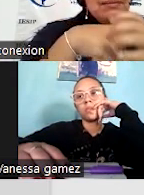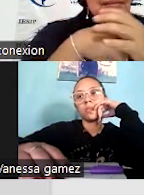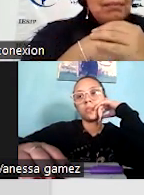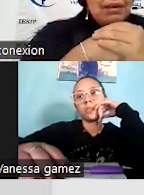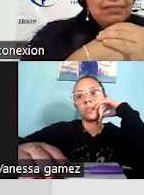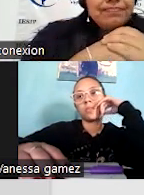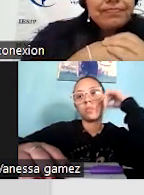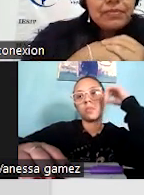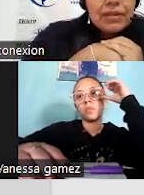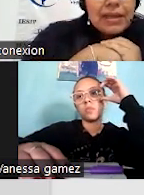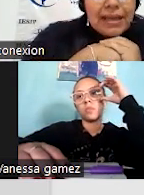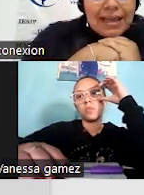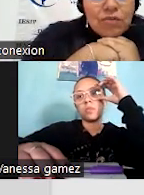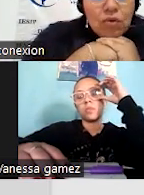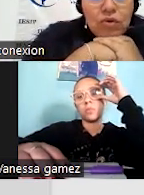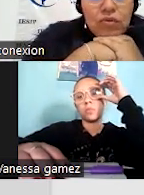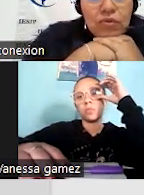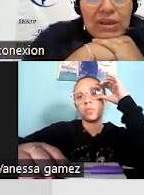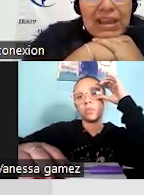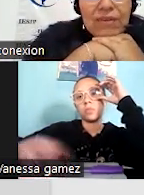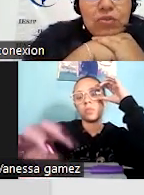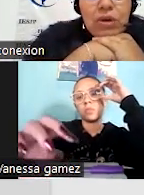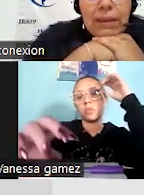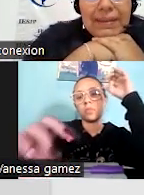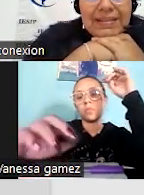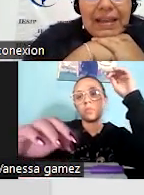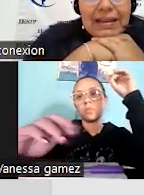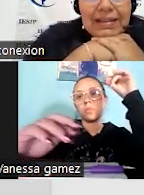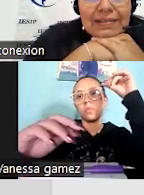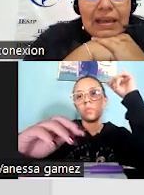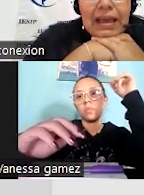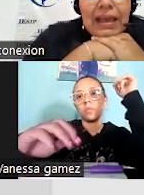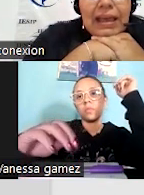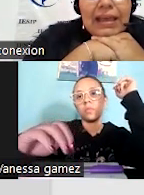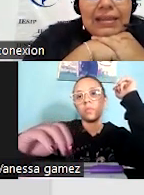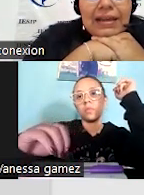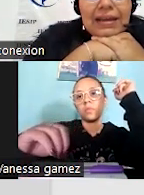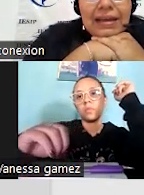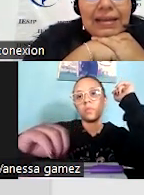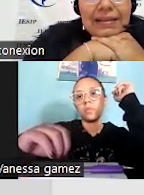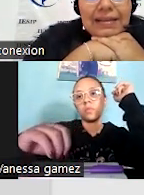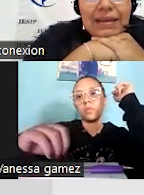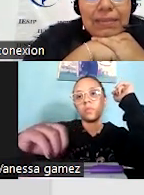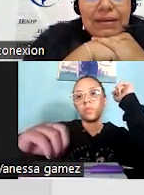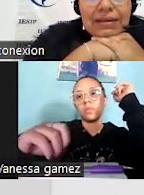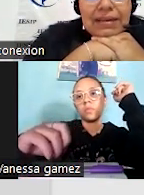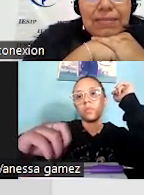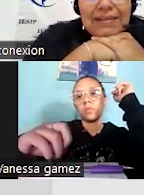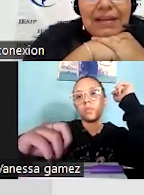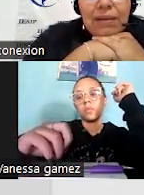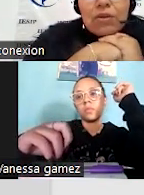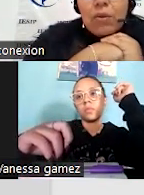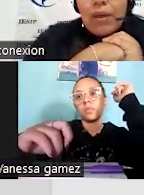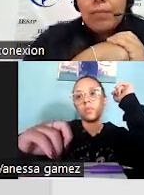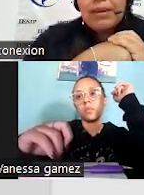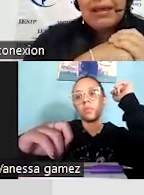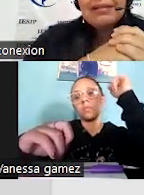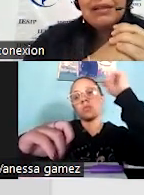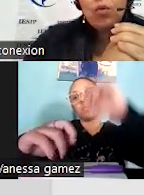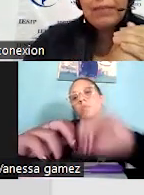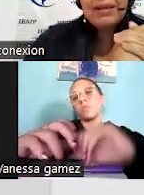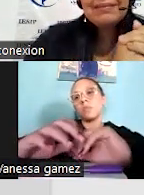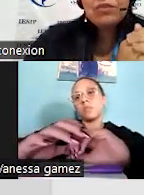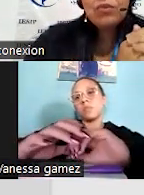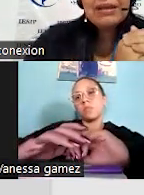un primer tema que son los eventos especiales. Este tema va a ser evaluado